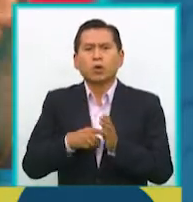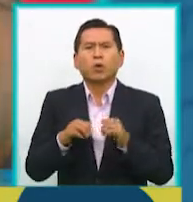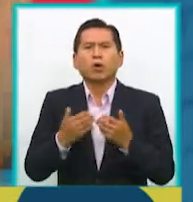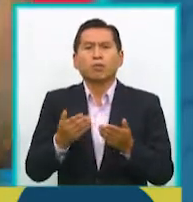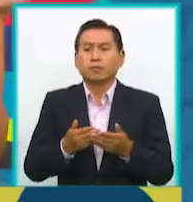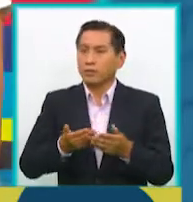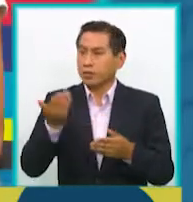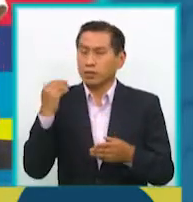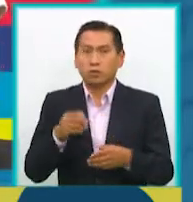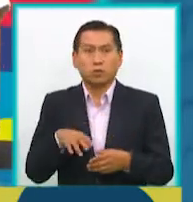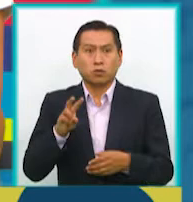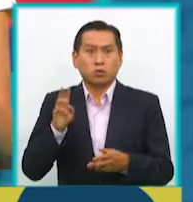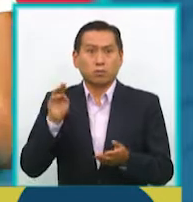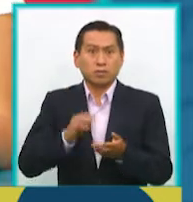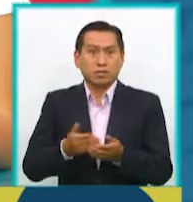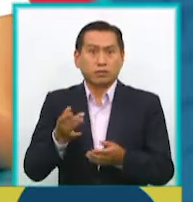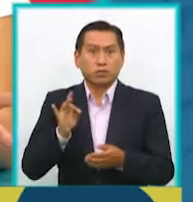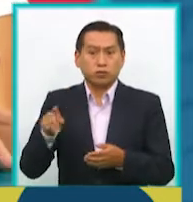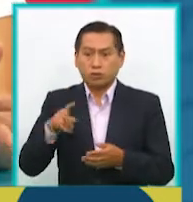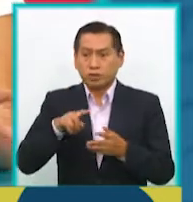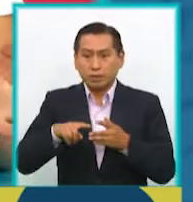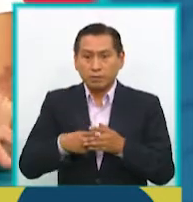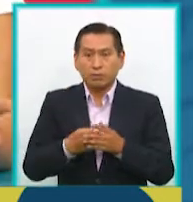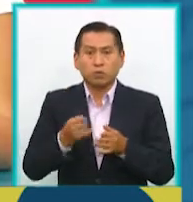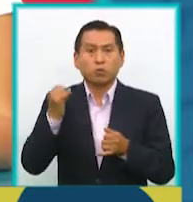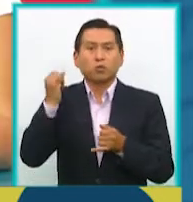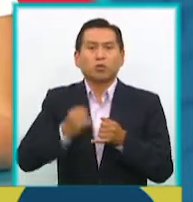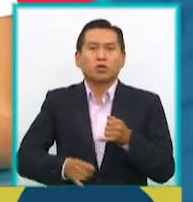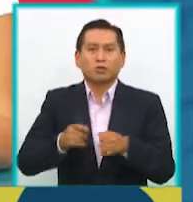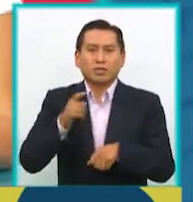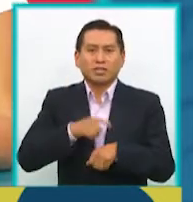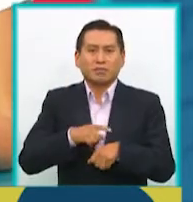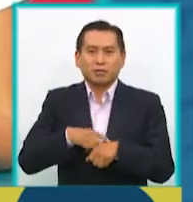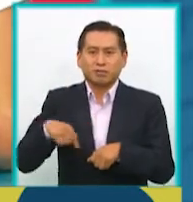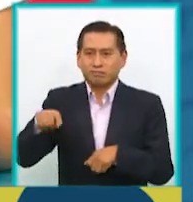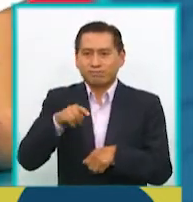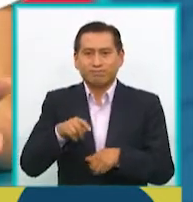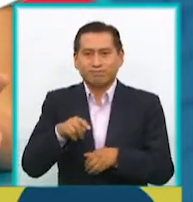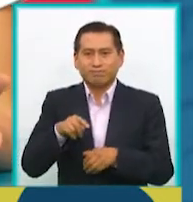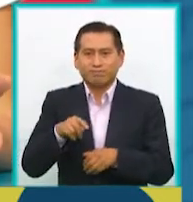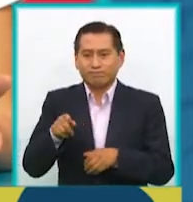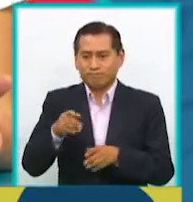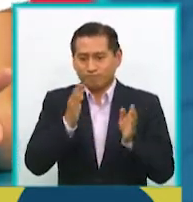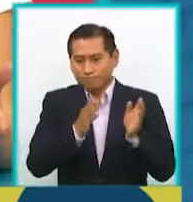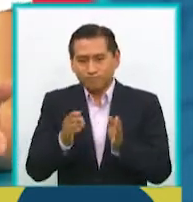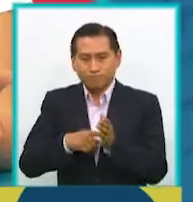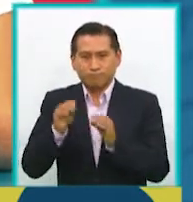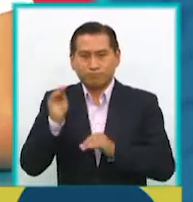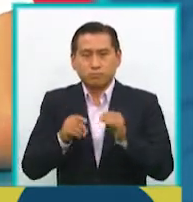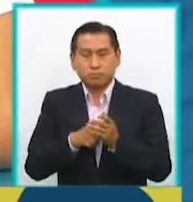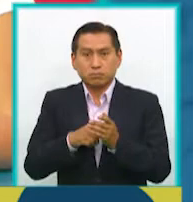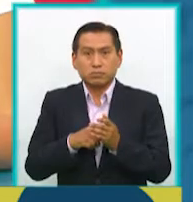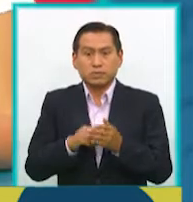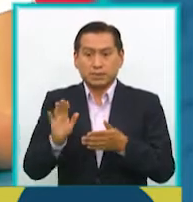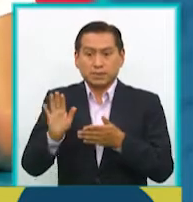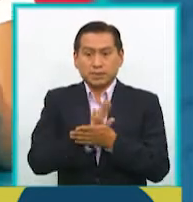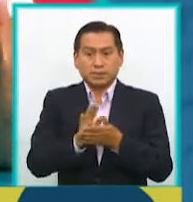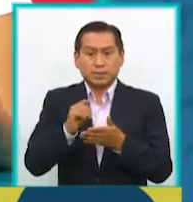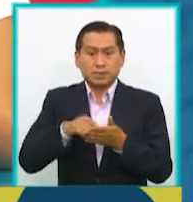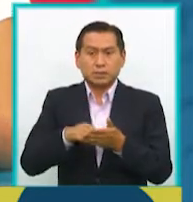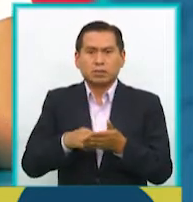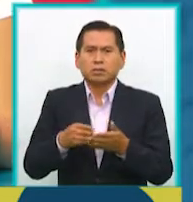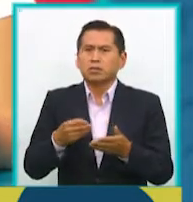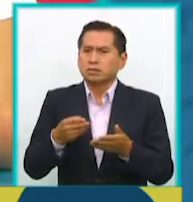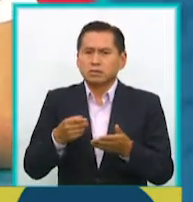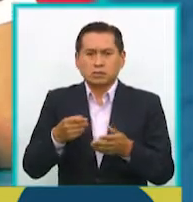el año 2018 ya estaban como que arrancando en la última parte, la última fase de este filme, sabemos que las obras, y fundamentalmente en el cine, cuesta